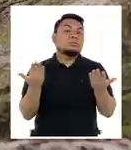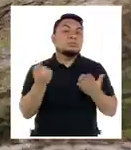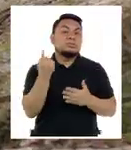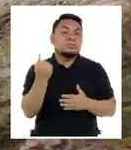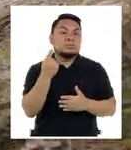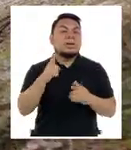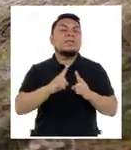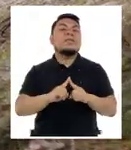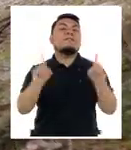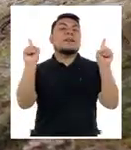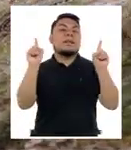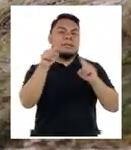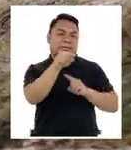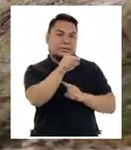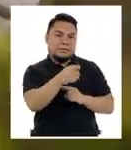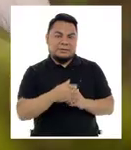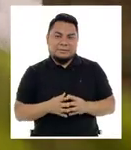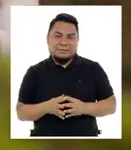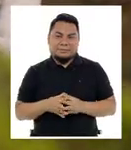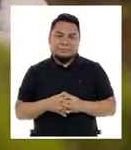simplemente es diferente